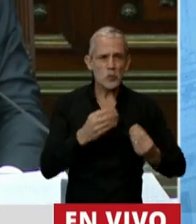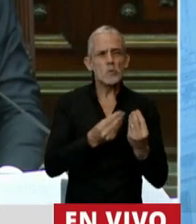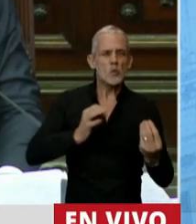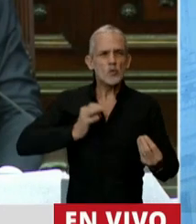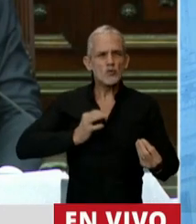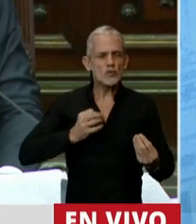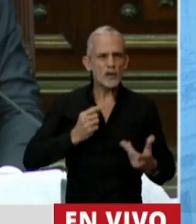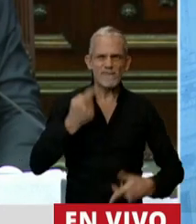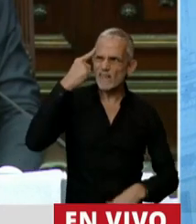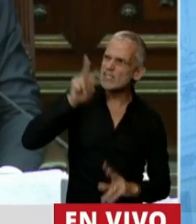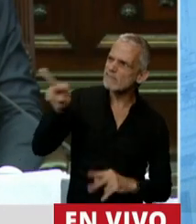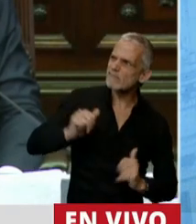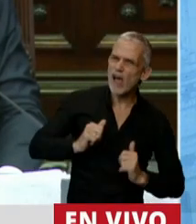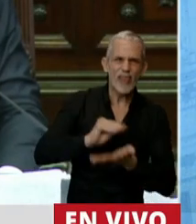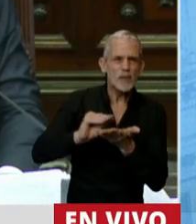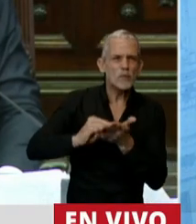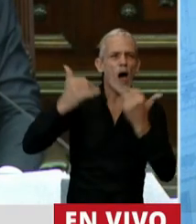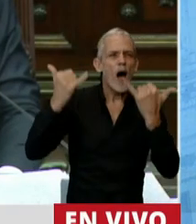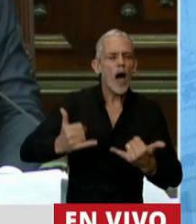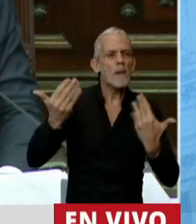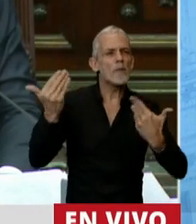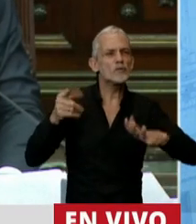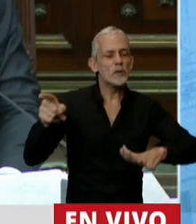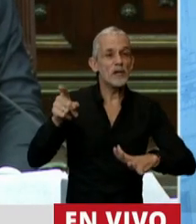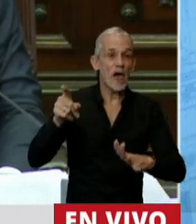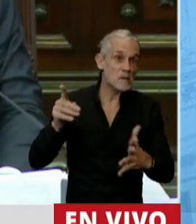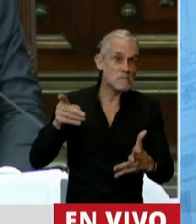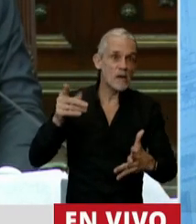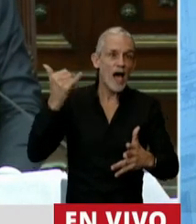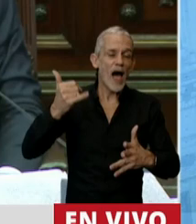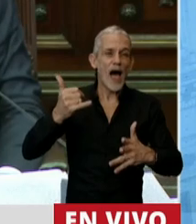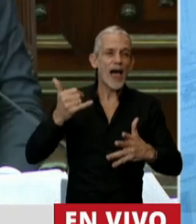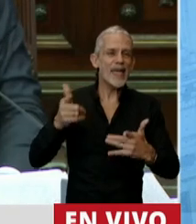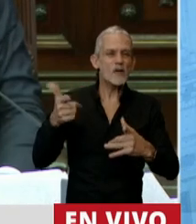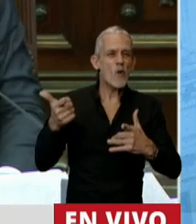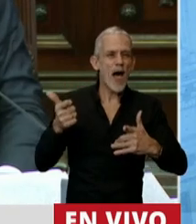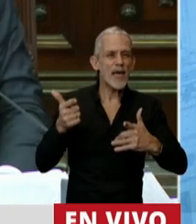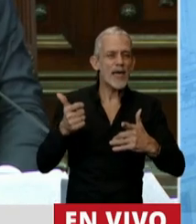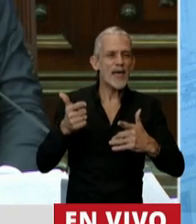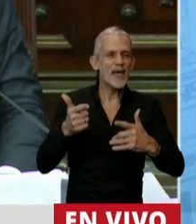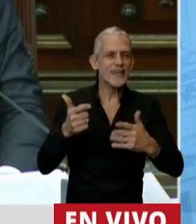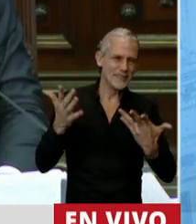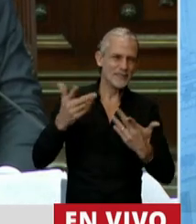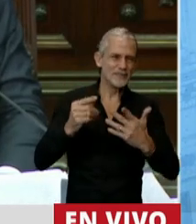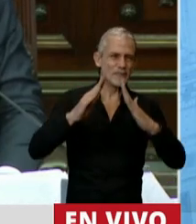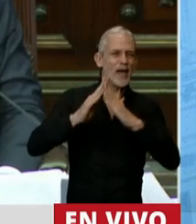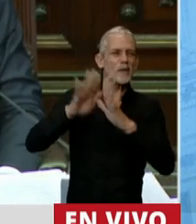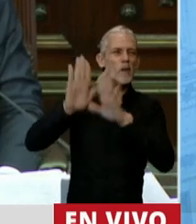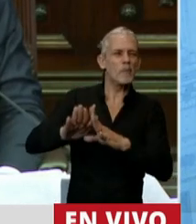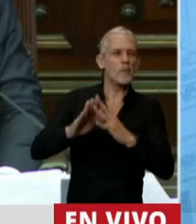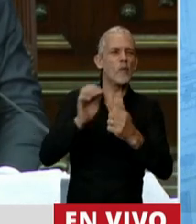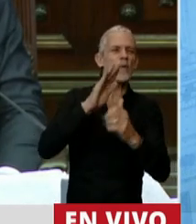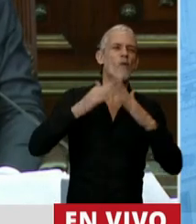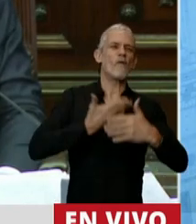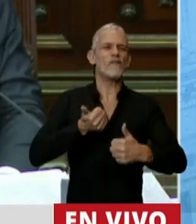envidiamos a diputados y diputadas que tienen la posibilidad de no tener los límites de las fases de aislamiento que hay en las